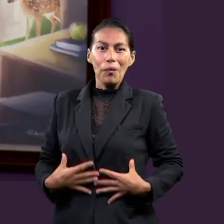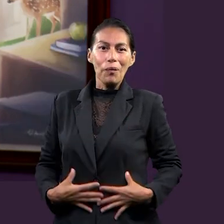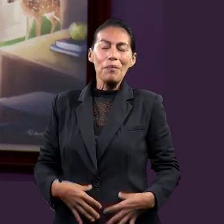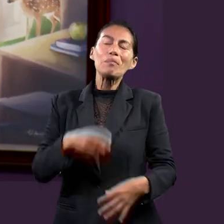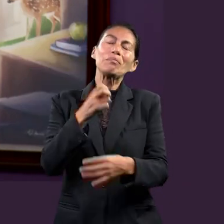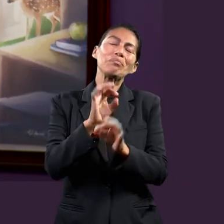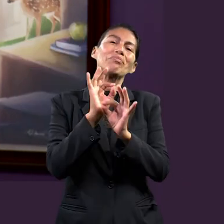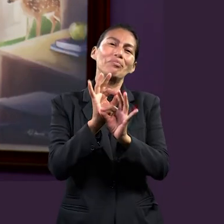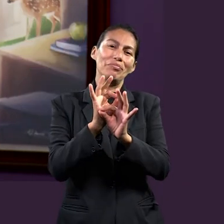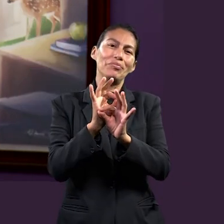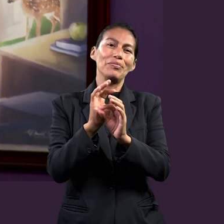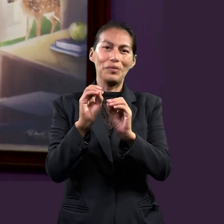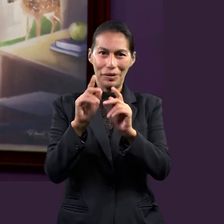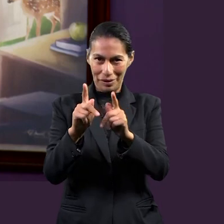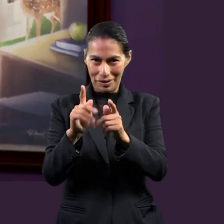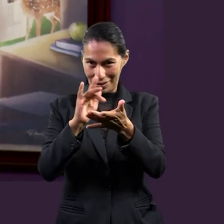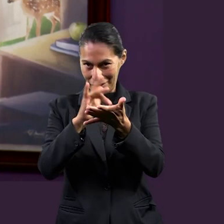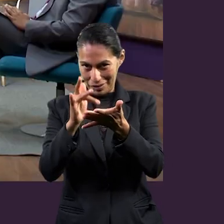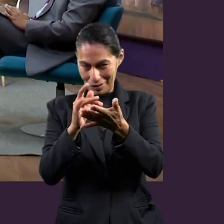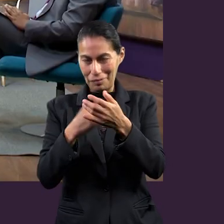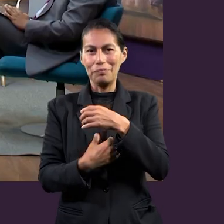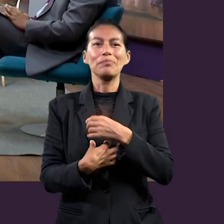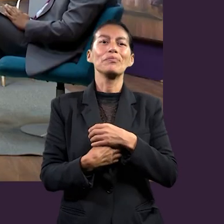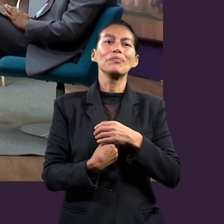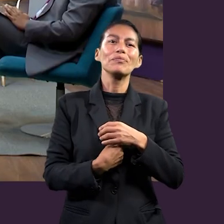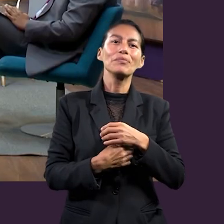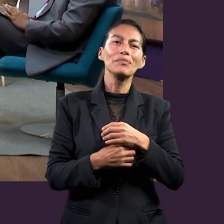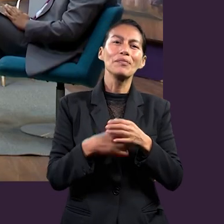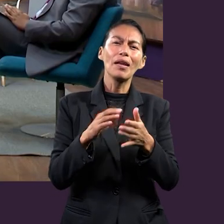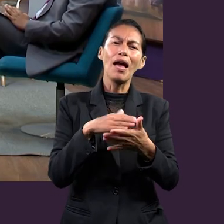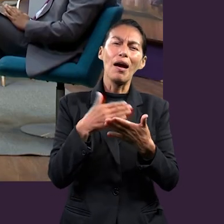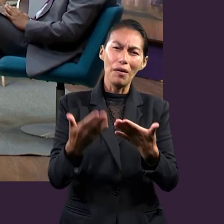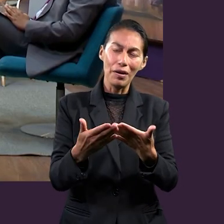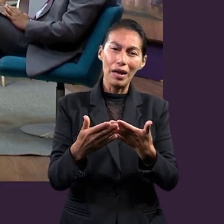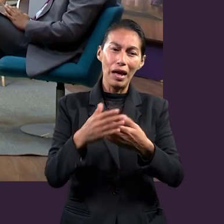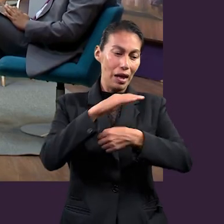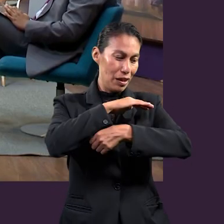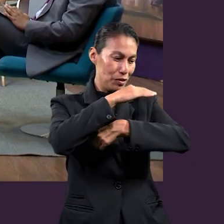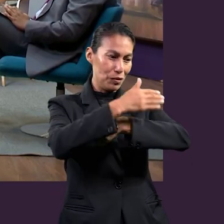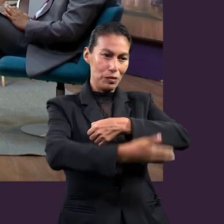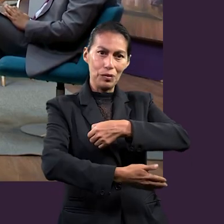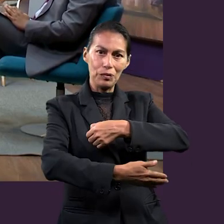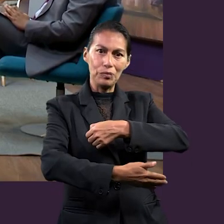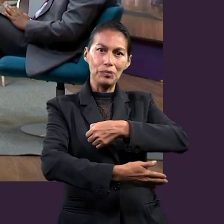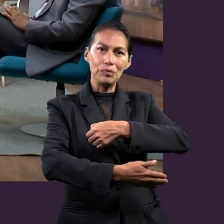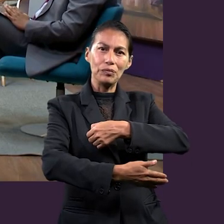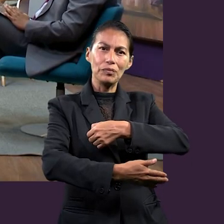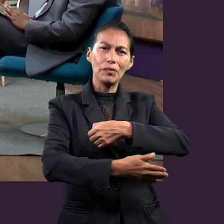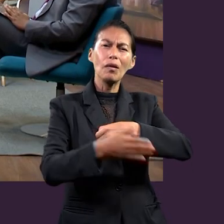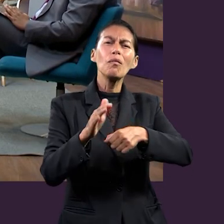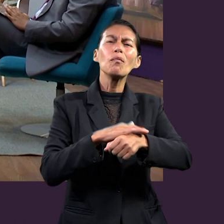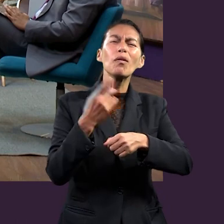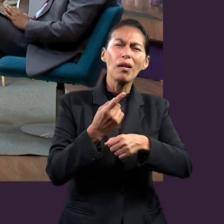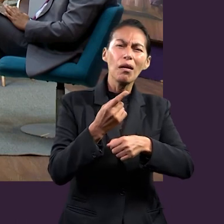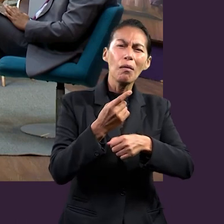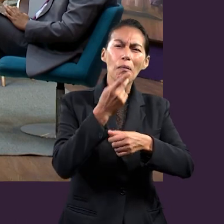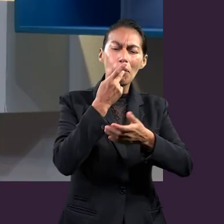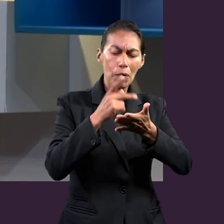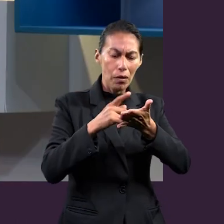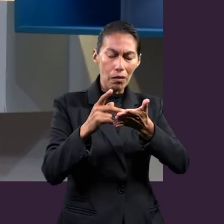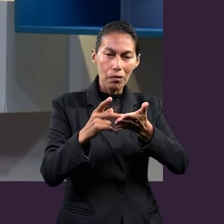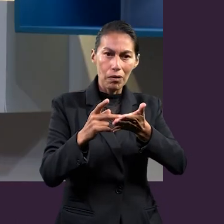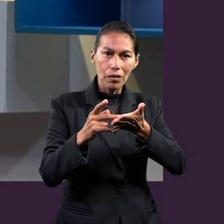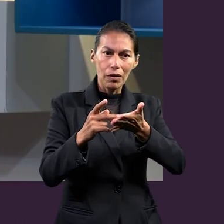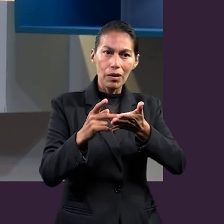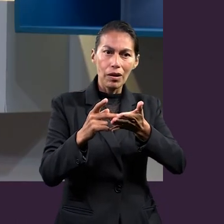Cristo puesta sobre nosotros. Esa es la coraza. Sí, muchas gracias. Ahora avanzamos un poquito y nos vamos a encontrar con el escudo.